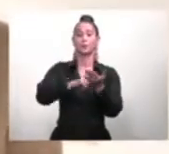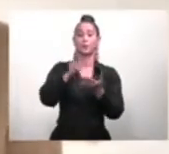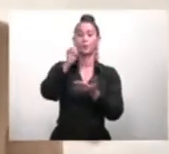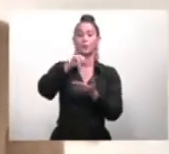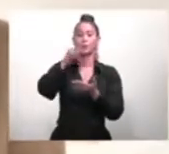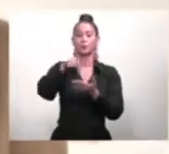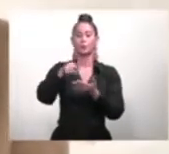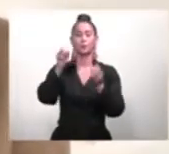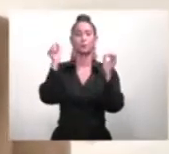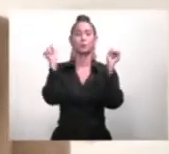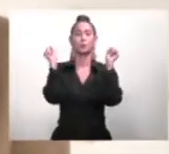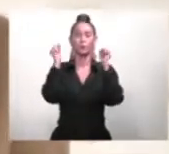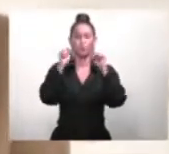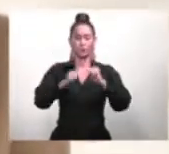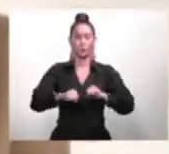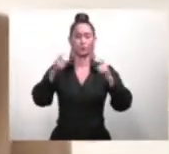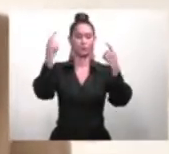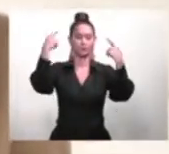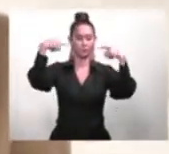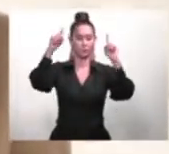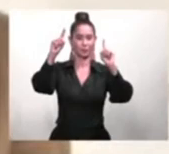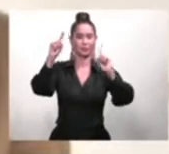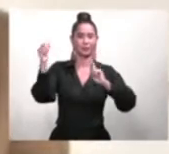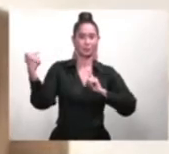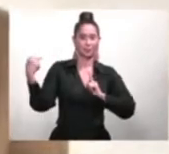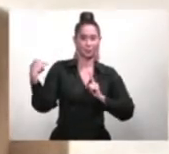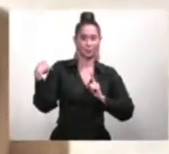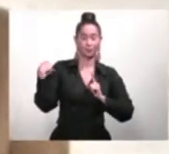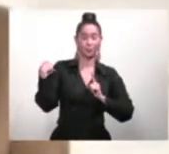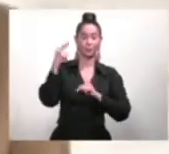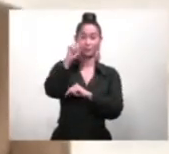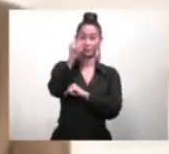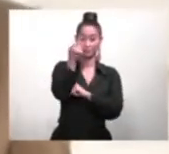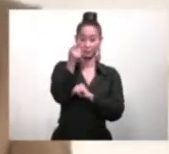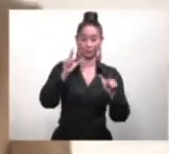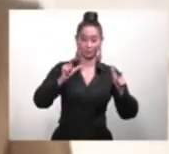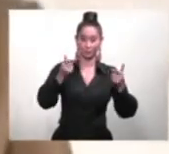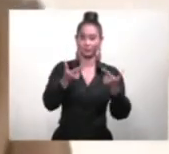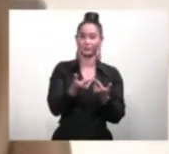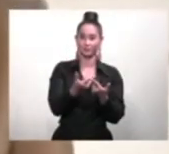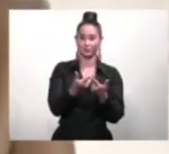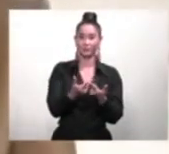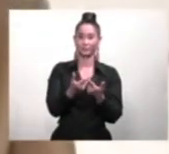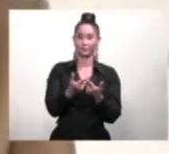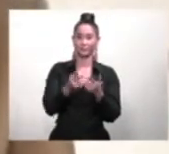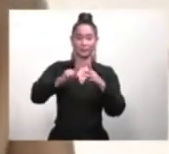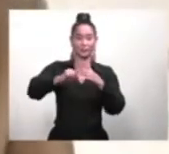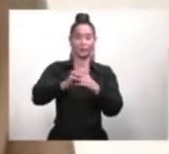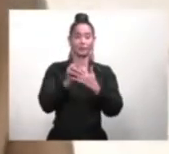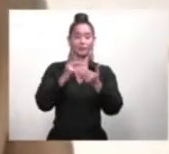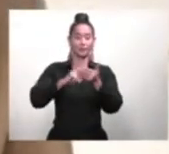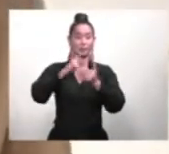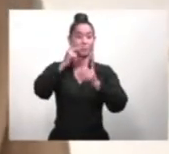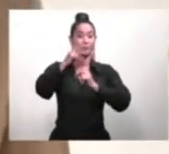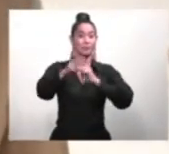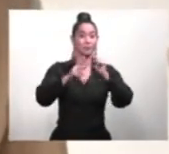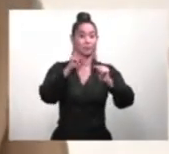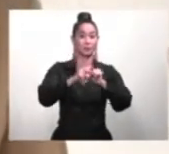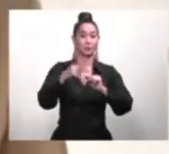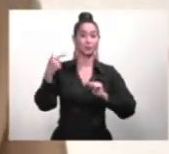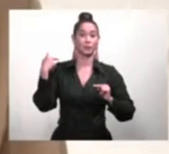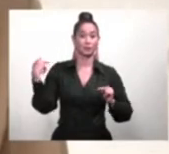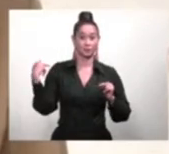puede aplicar con éxito estas primeras vacunas que dan inicio al Plan Nacional de